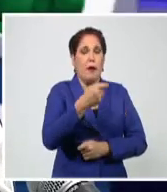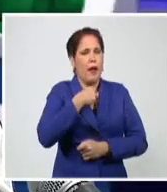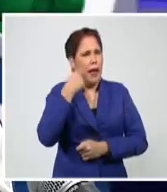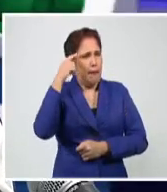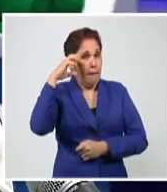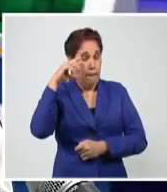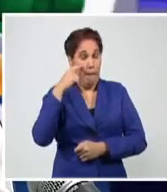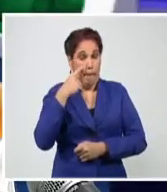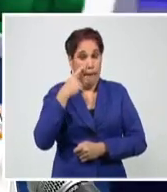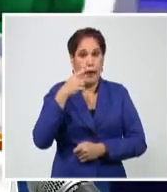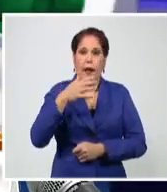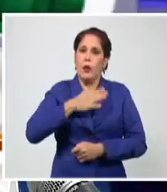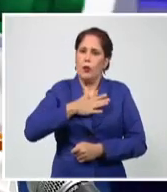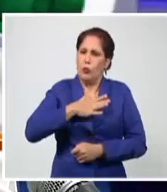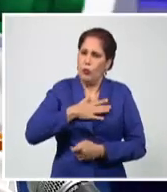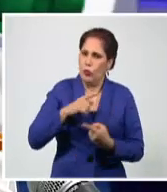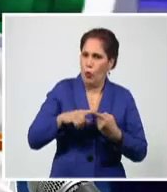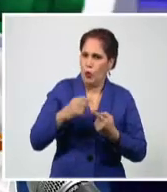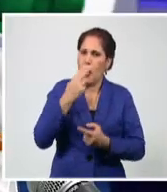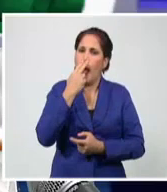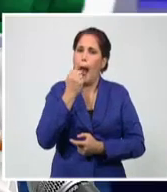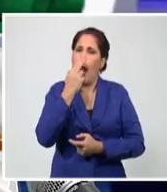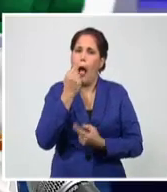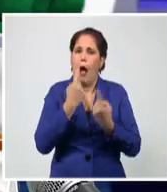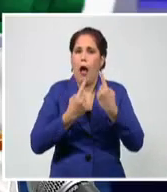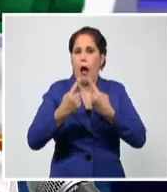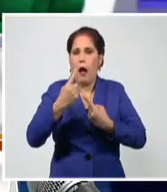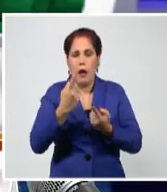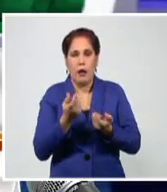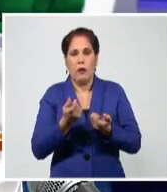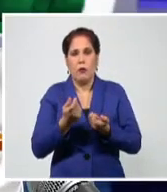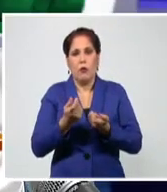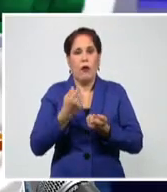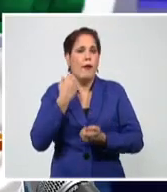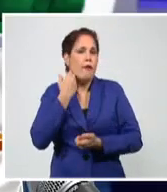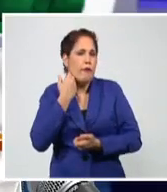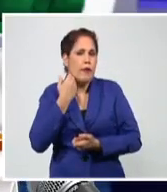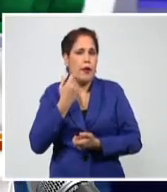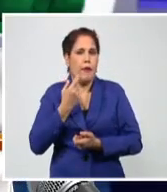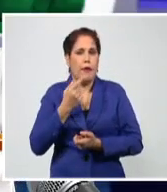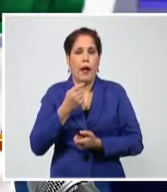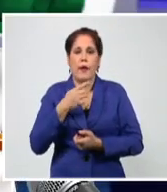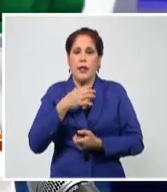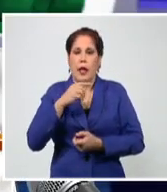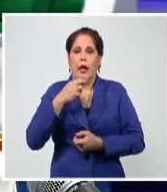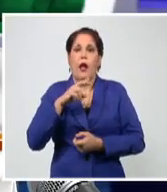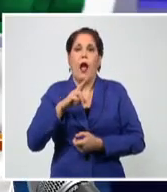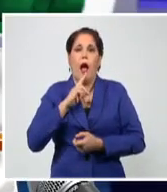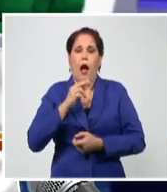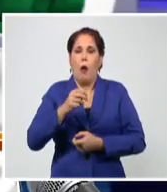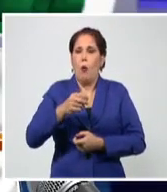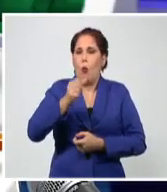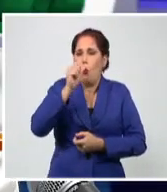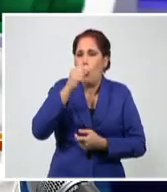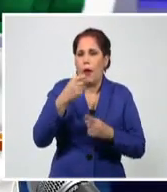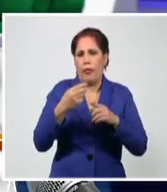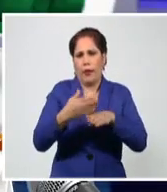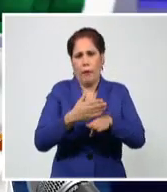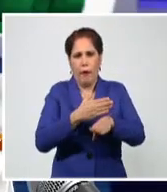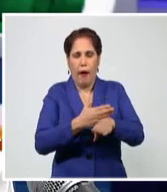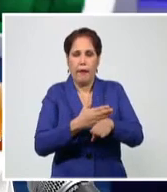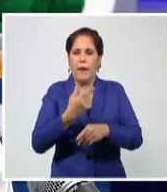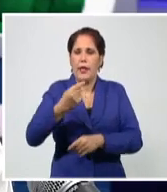la tos, la secreción nasal, a veces es una tos seca, un malestar, a veces